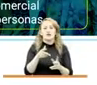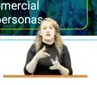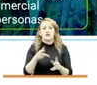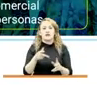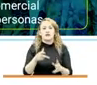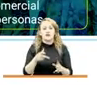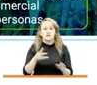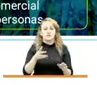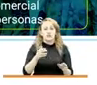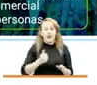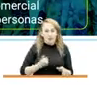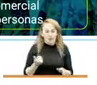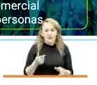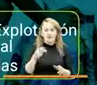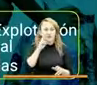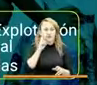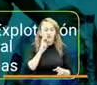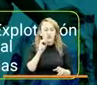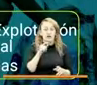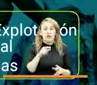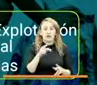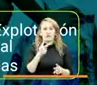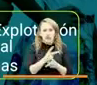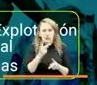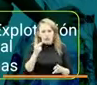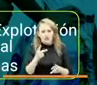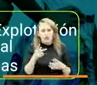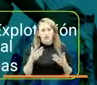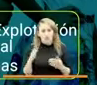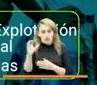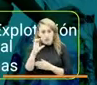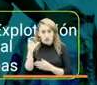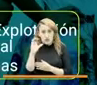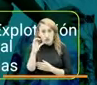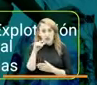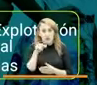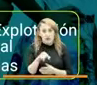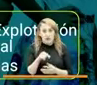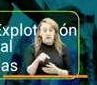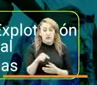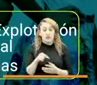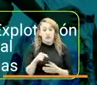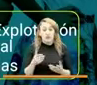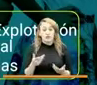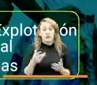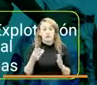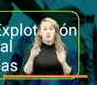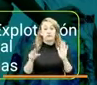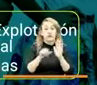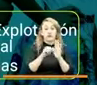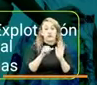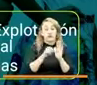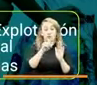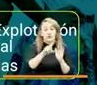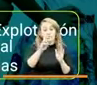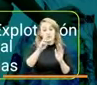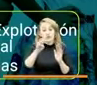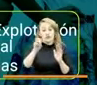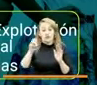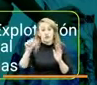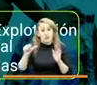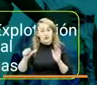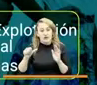la prevención de riesgos tan latentes en Colombia como la trata de personas tripificada en el artículo 188-A del Código Penal.